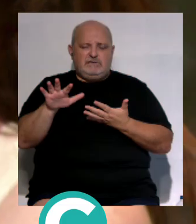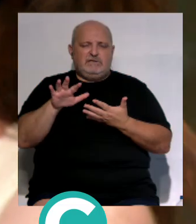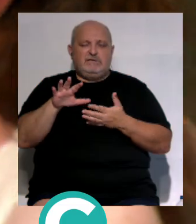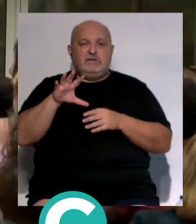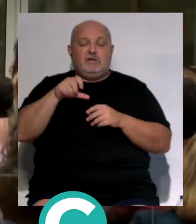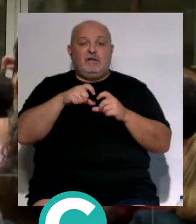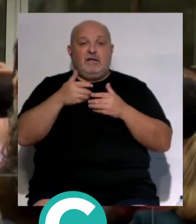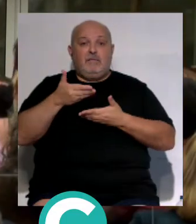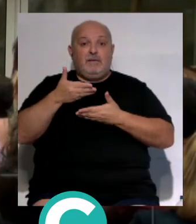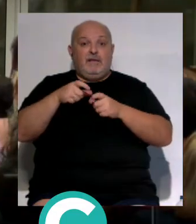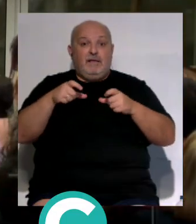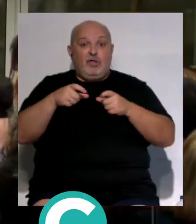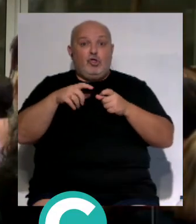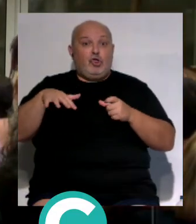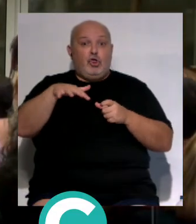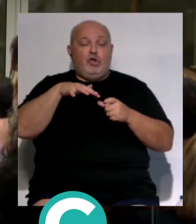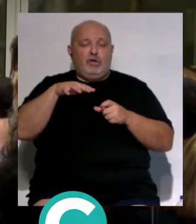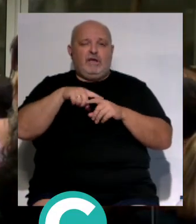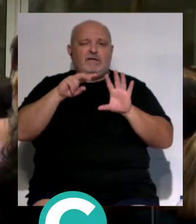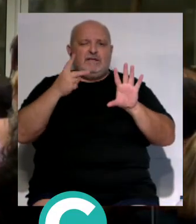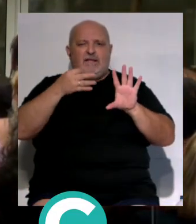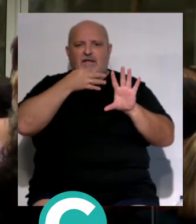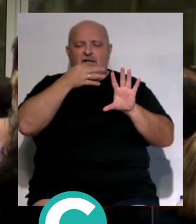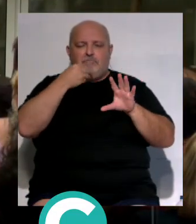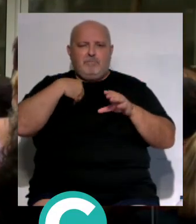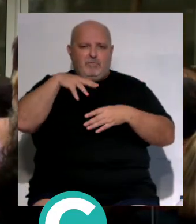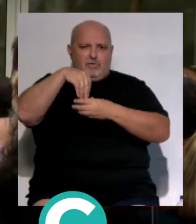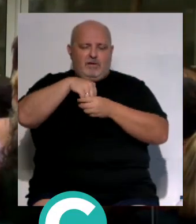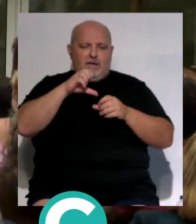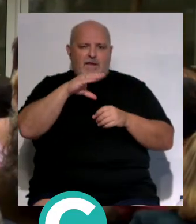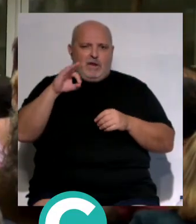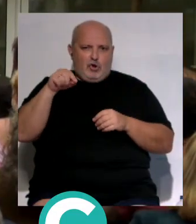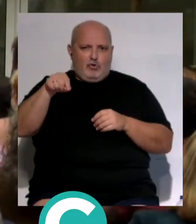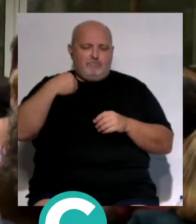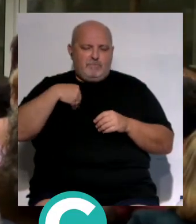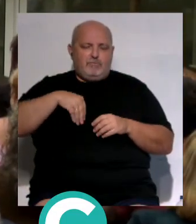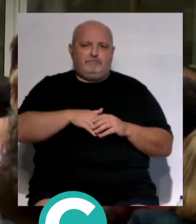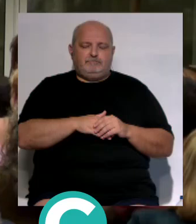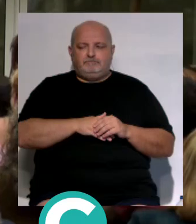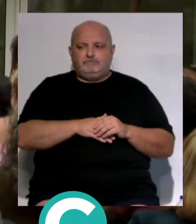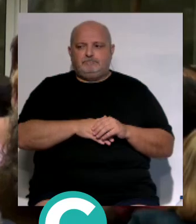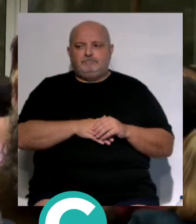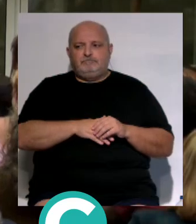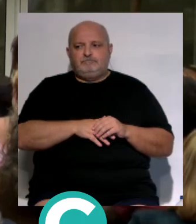y la recogida de invitaciones se realiza desde las 7 de la tarde en el propio Espacio de Cultura Contemporánea.